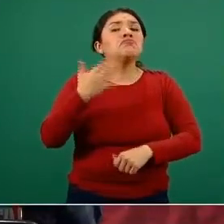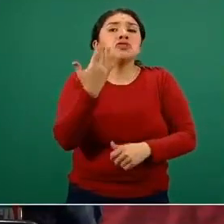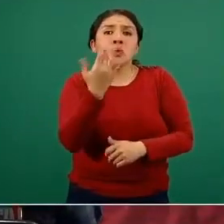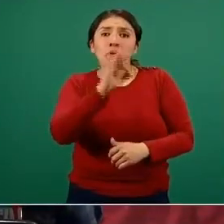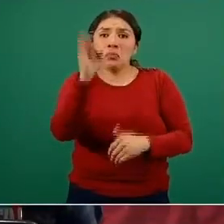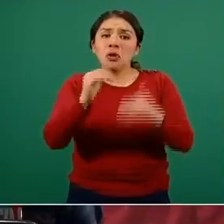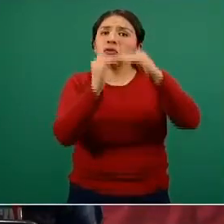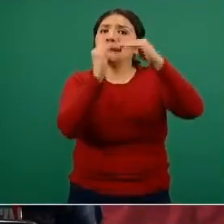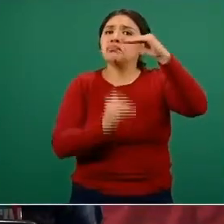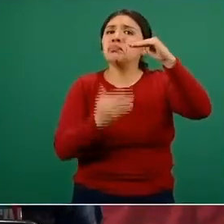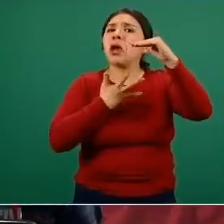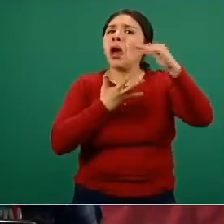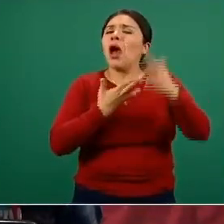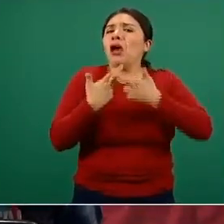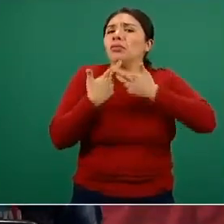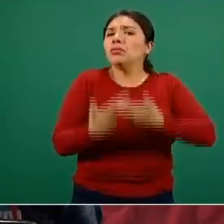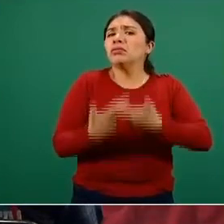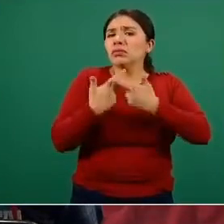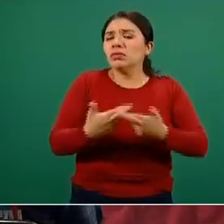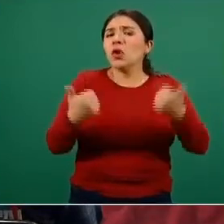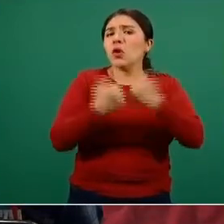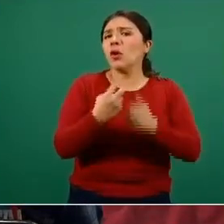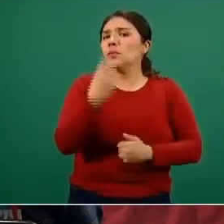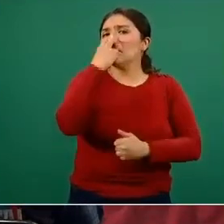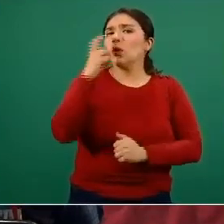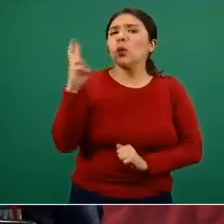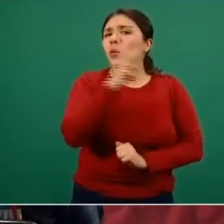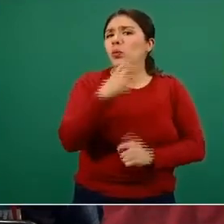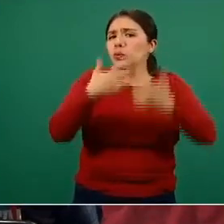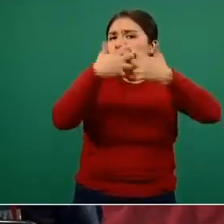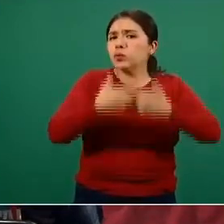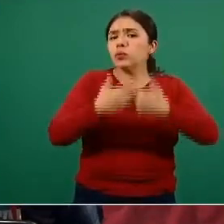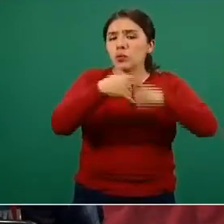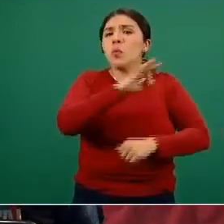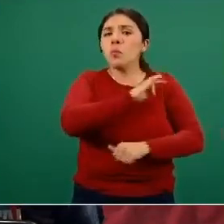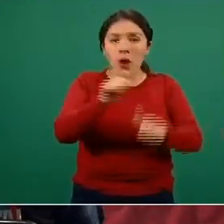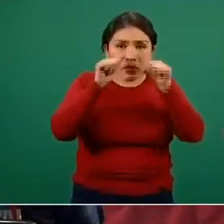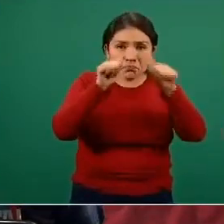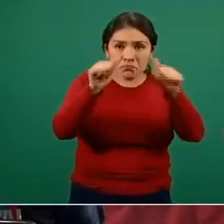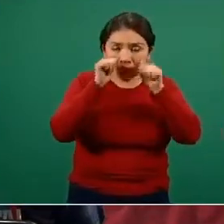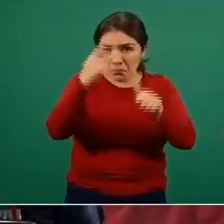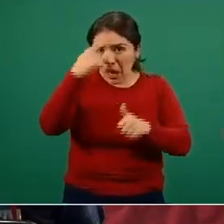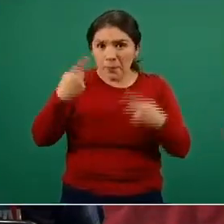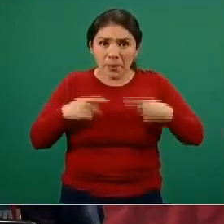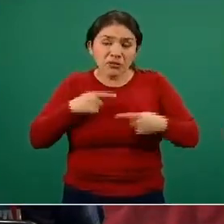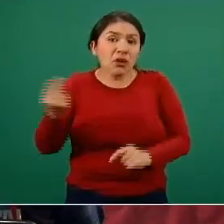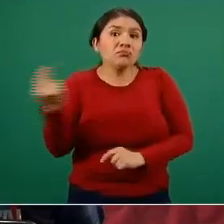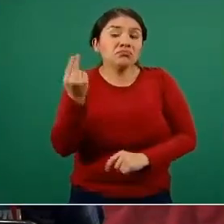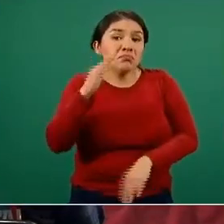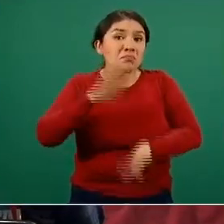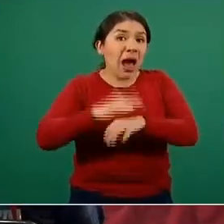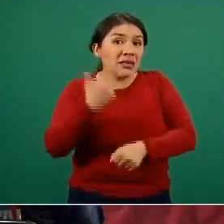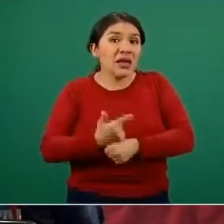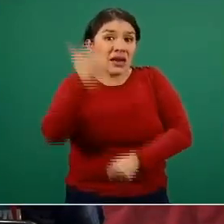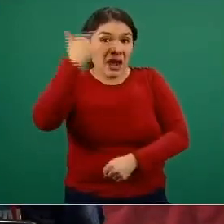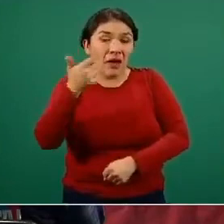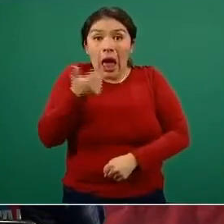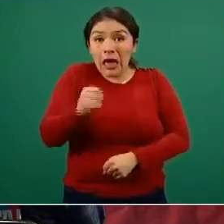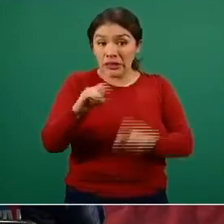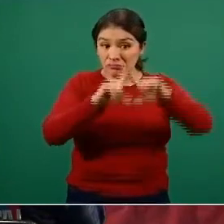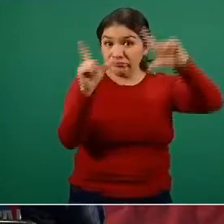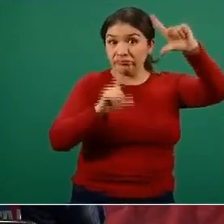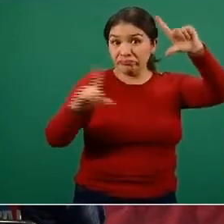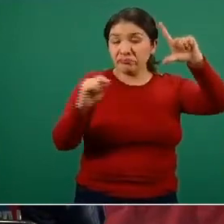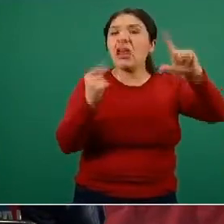con ventilador disponibles, también para poder dar este tipo de atención hospitalizada, que para efectos del nivel nacional